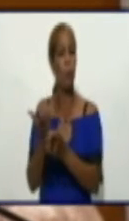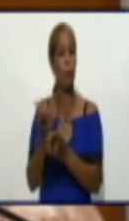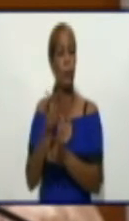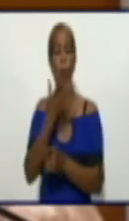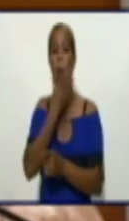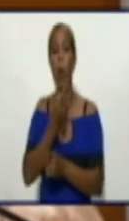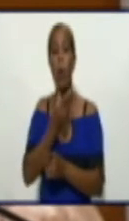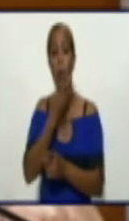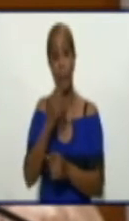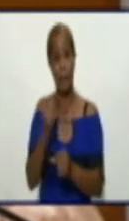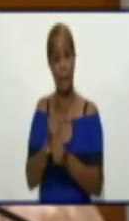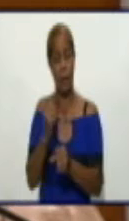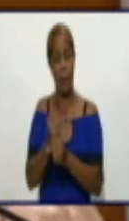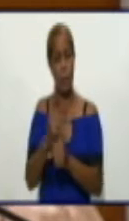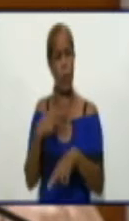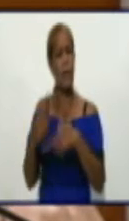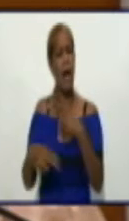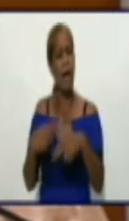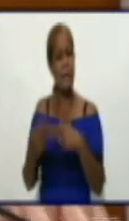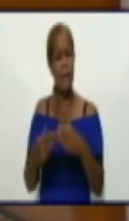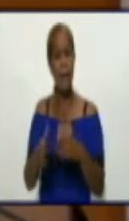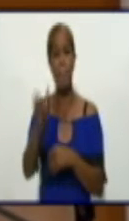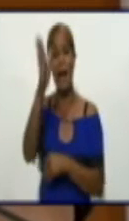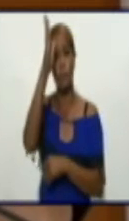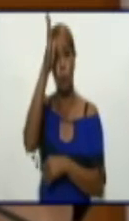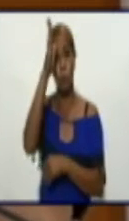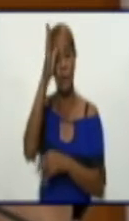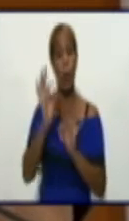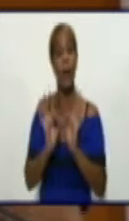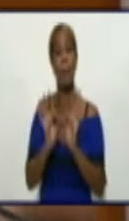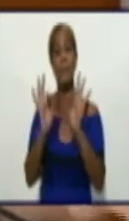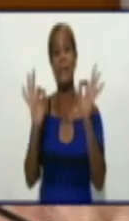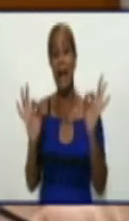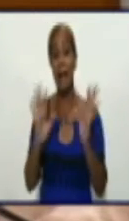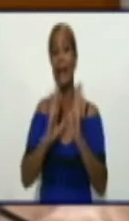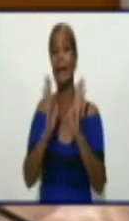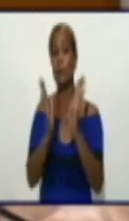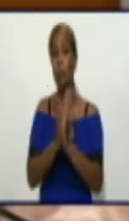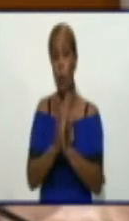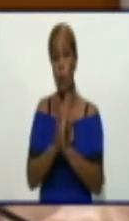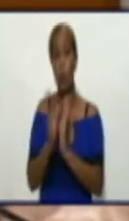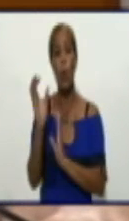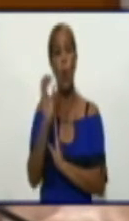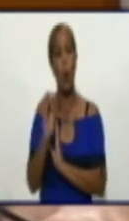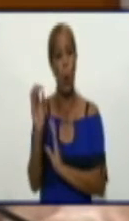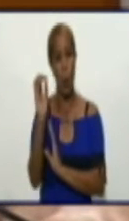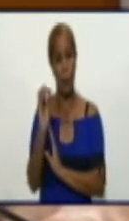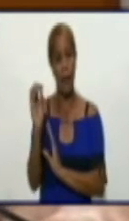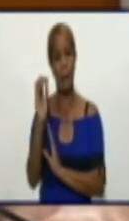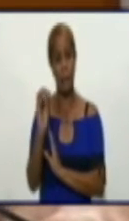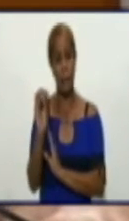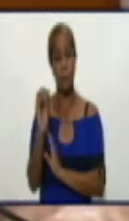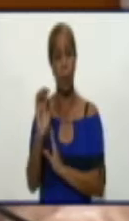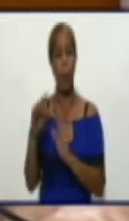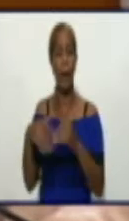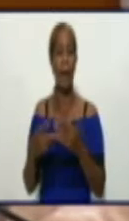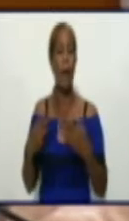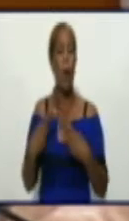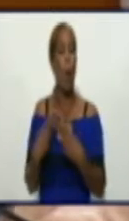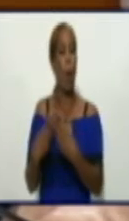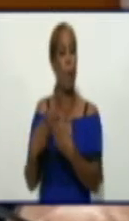Vamos a realizar matutinos especiales en todos nuestros colectivos laborales, también alegóricos, al homenaje al comandante.